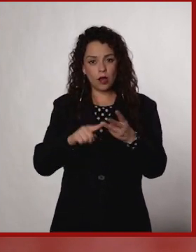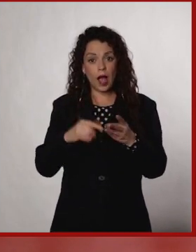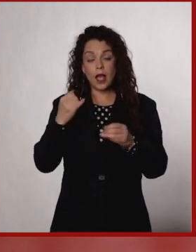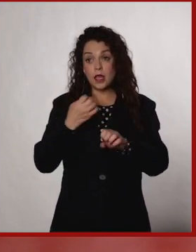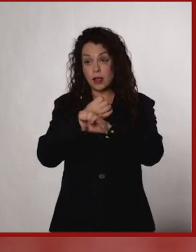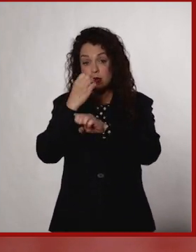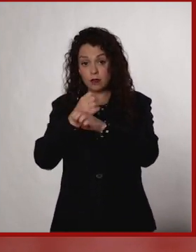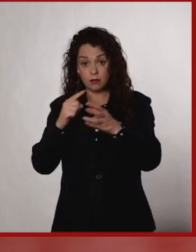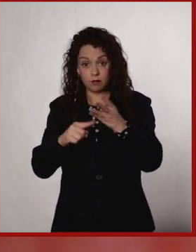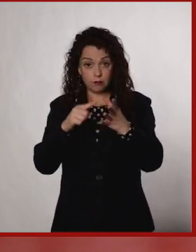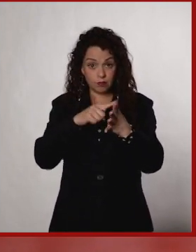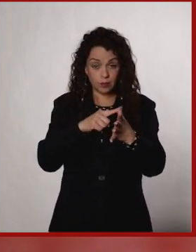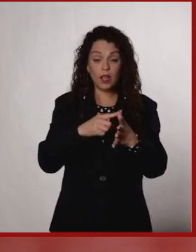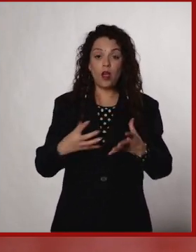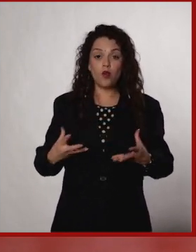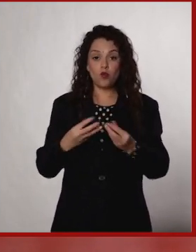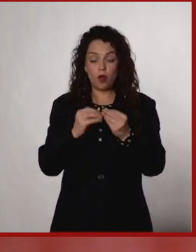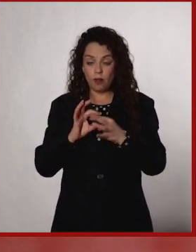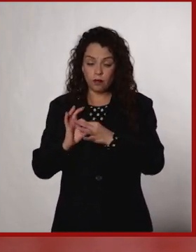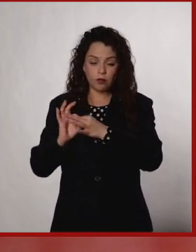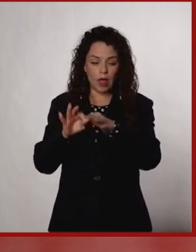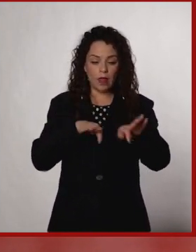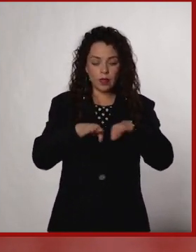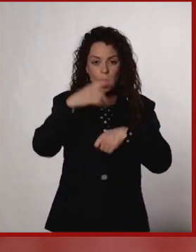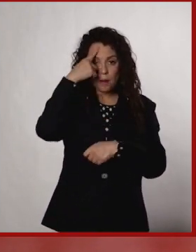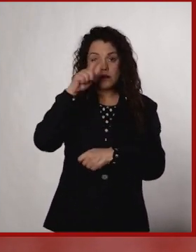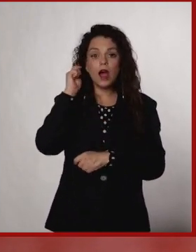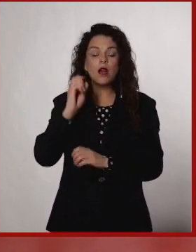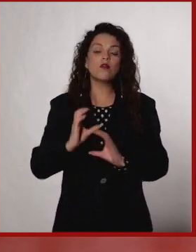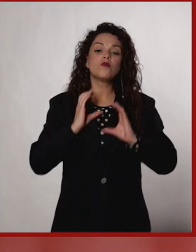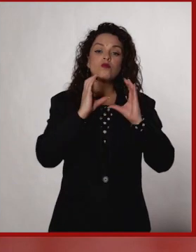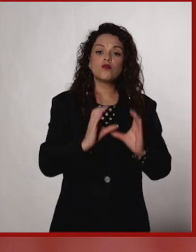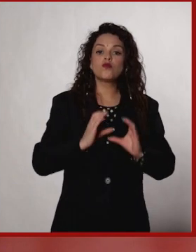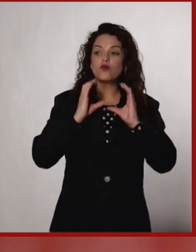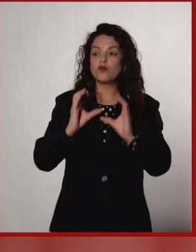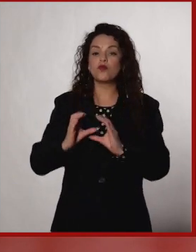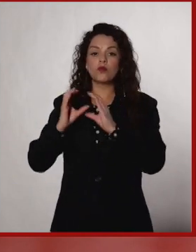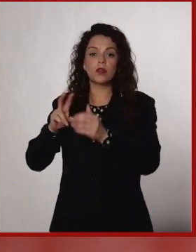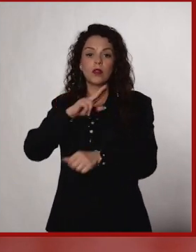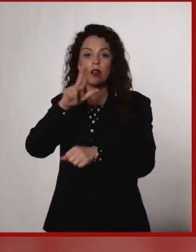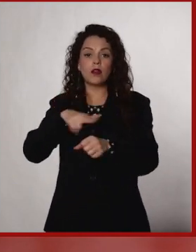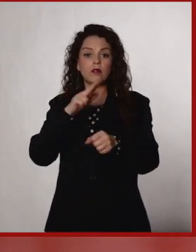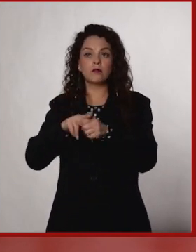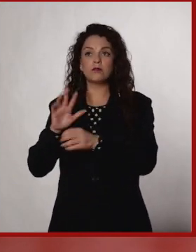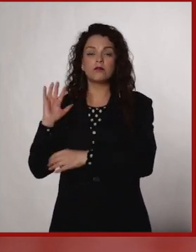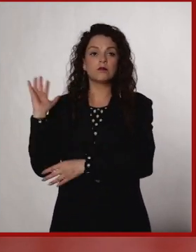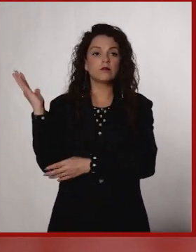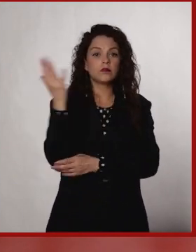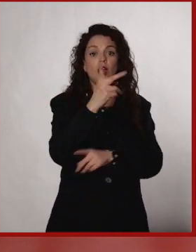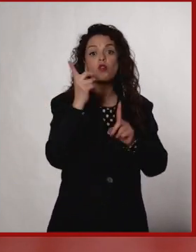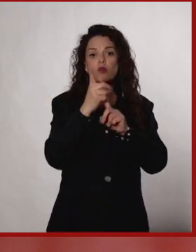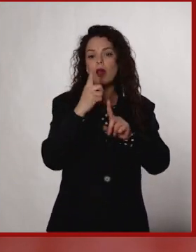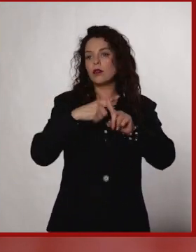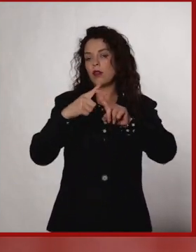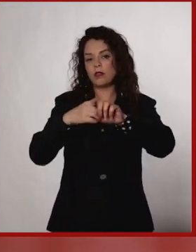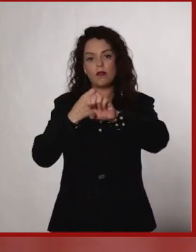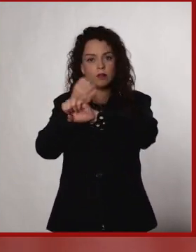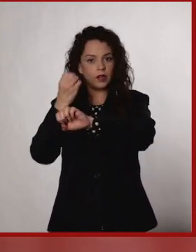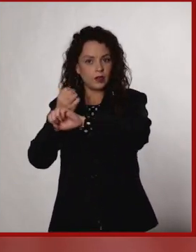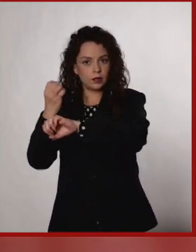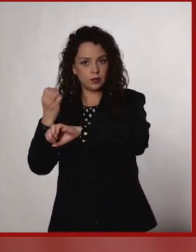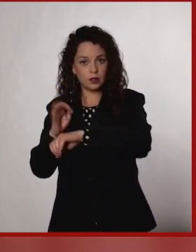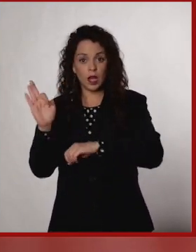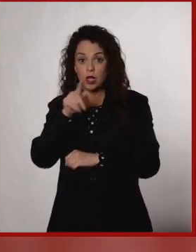locales y estatales trabajan de manera coordinada para la conservación de capital natural en los estados.